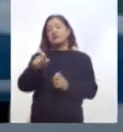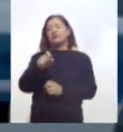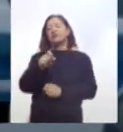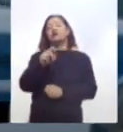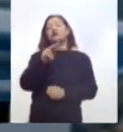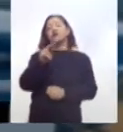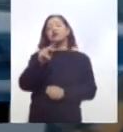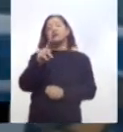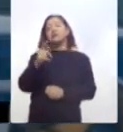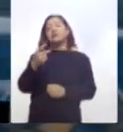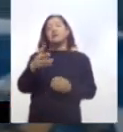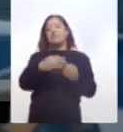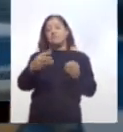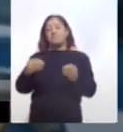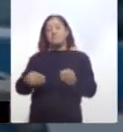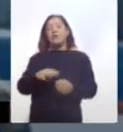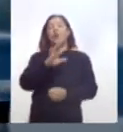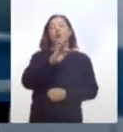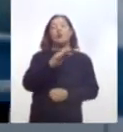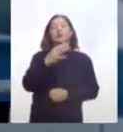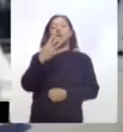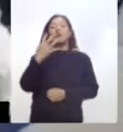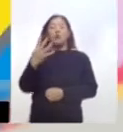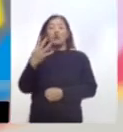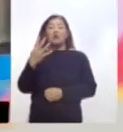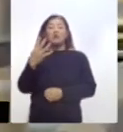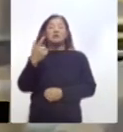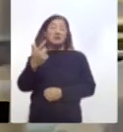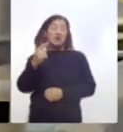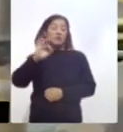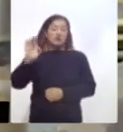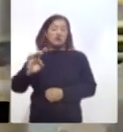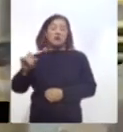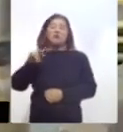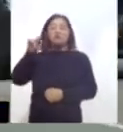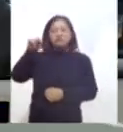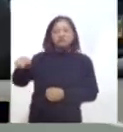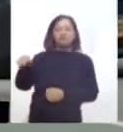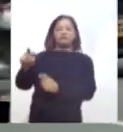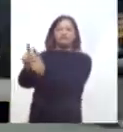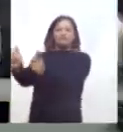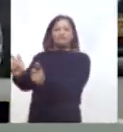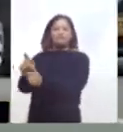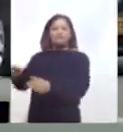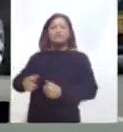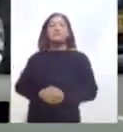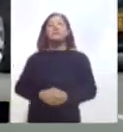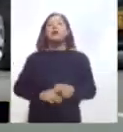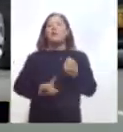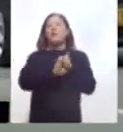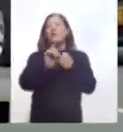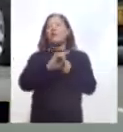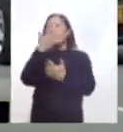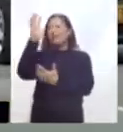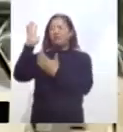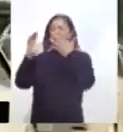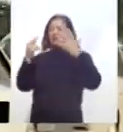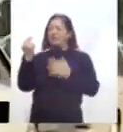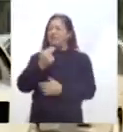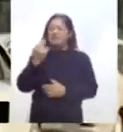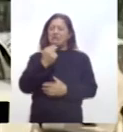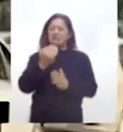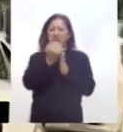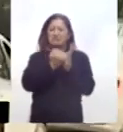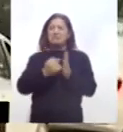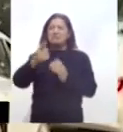y el 47.4% correspondía a Guayaquil. La crisis climática necesita medidas puntuales y más allá de la reducción de